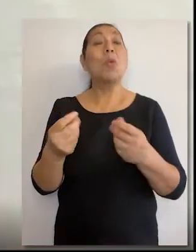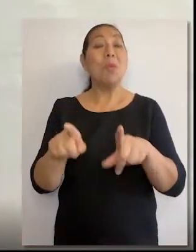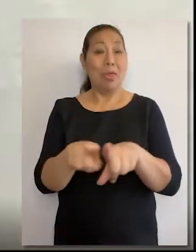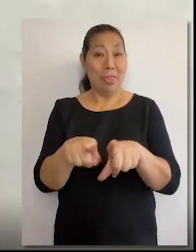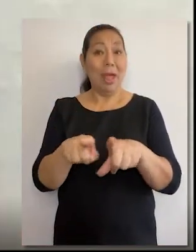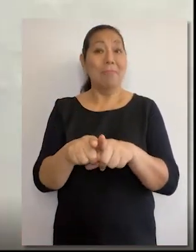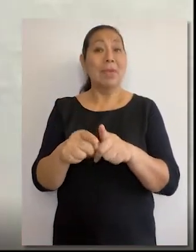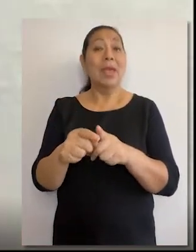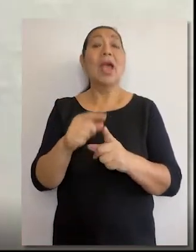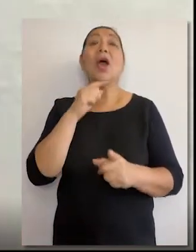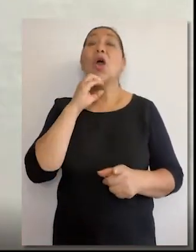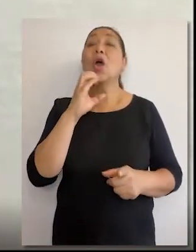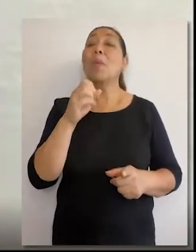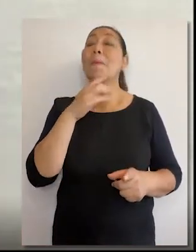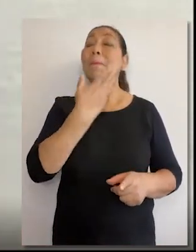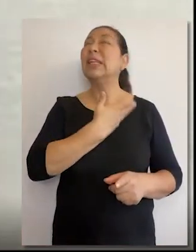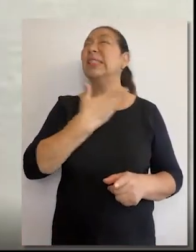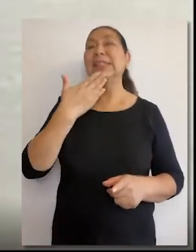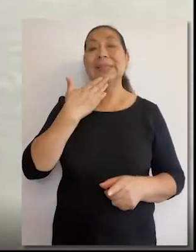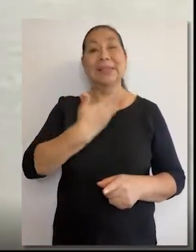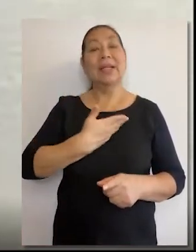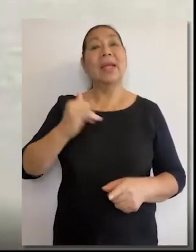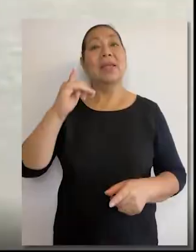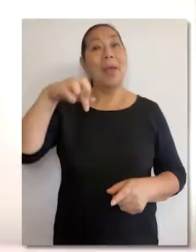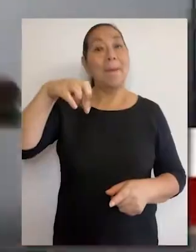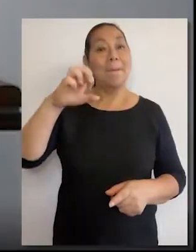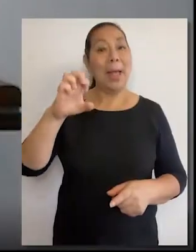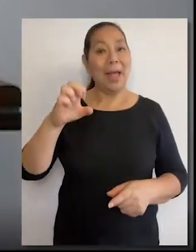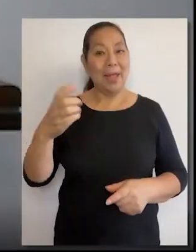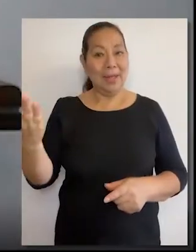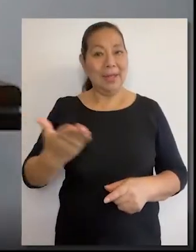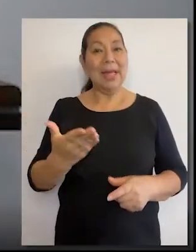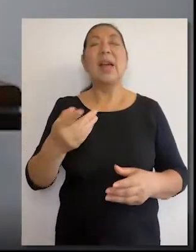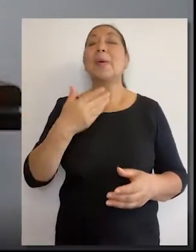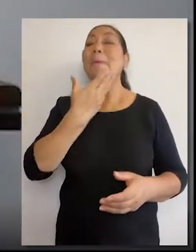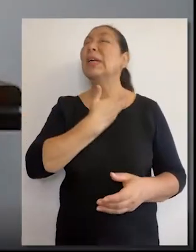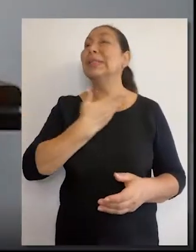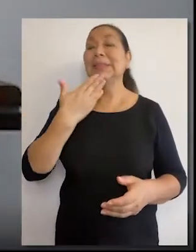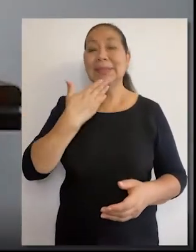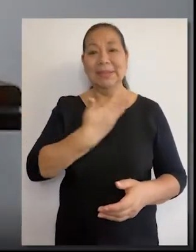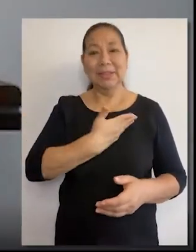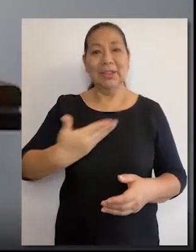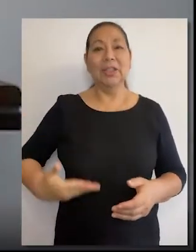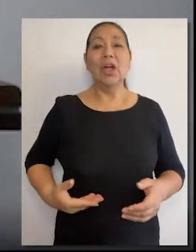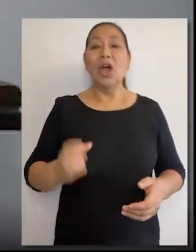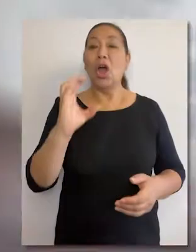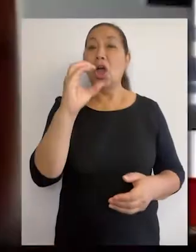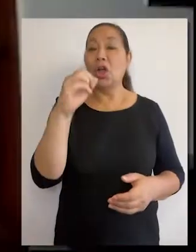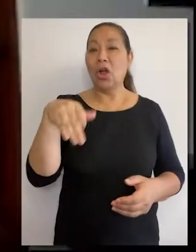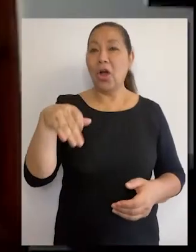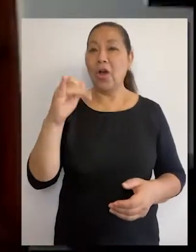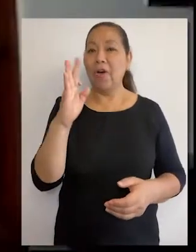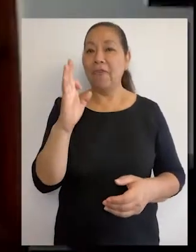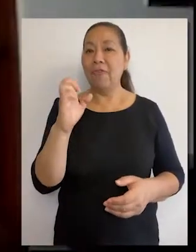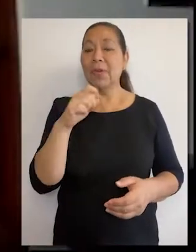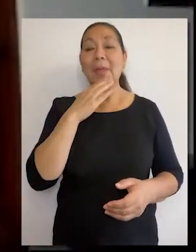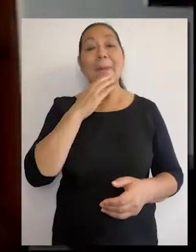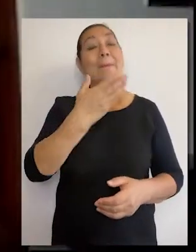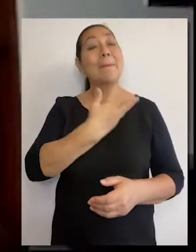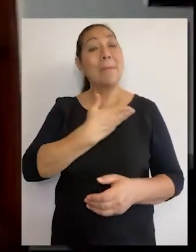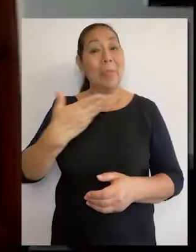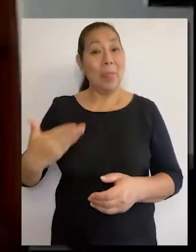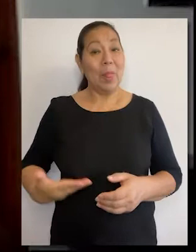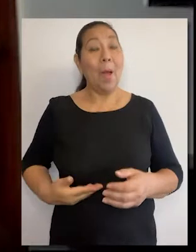Asimismo participaron Elena Conterno, Presidenta de IPAE, María Isabel León, Presidenta de la CONFIEP, Claudia Cooper,